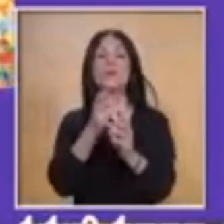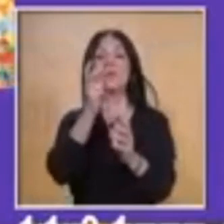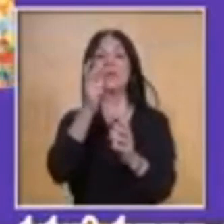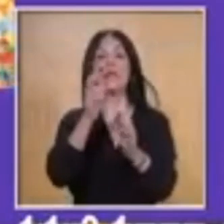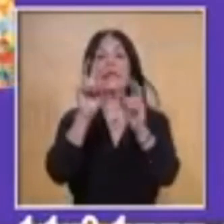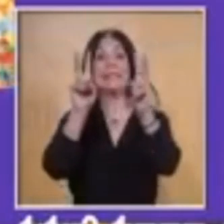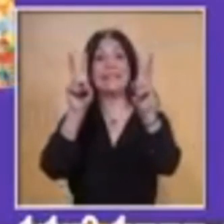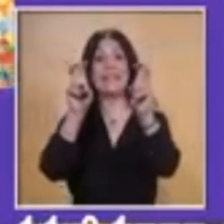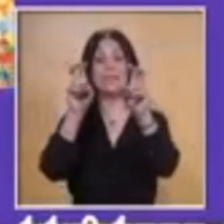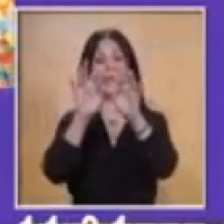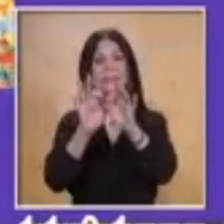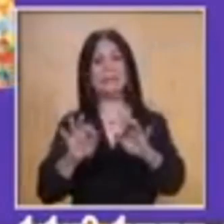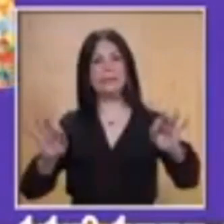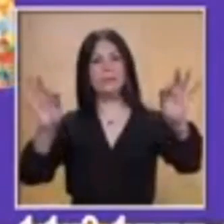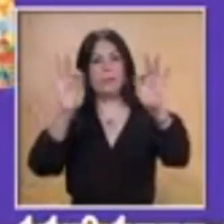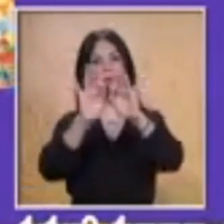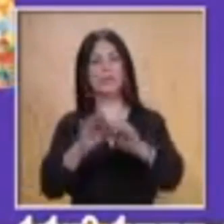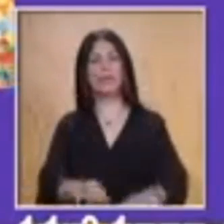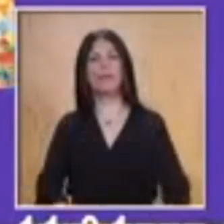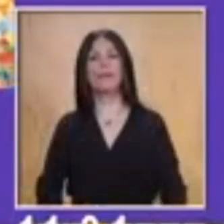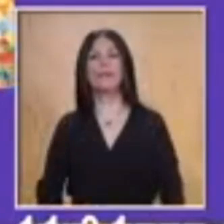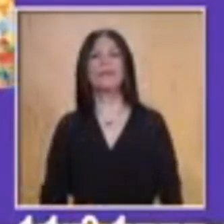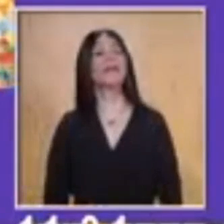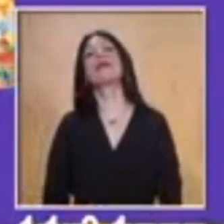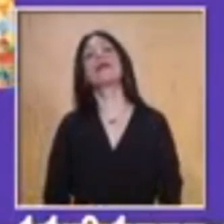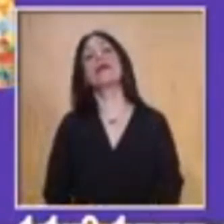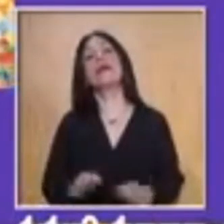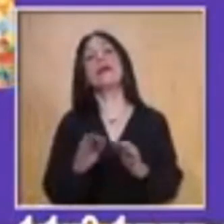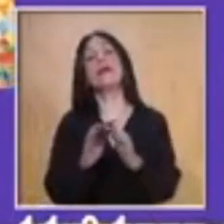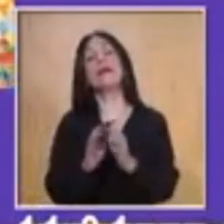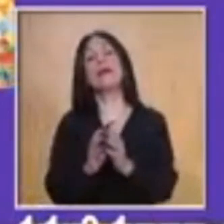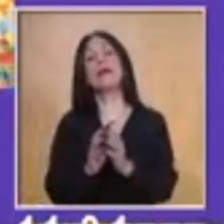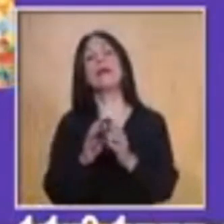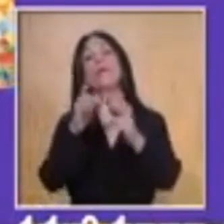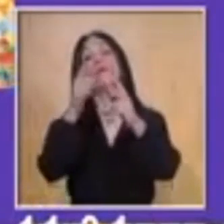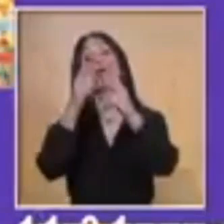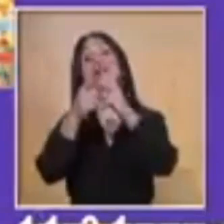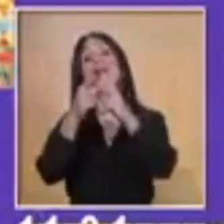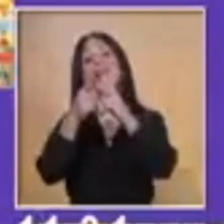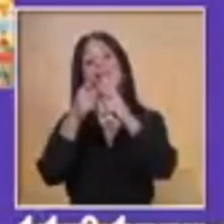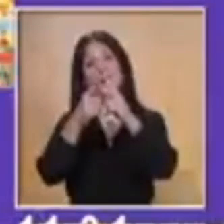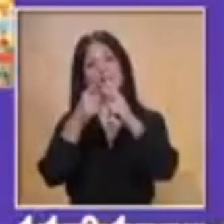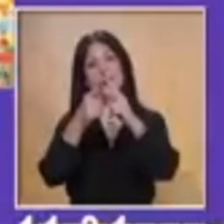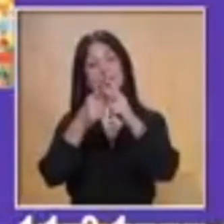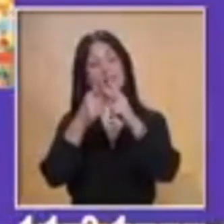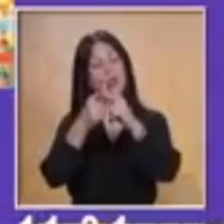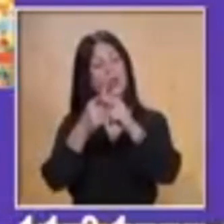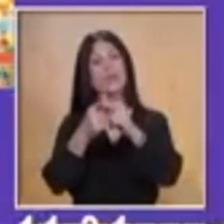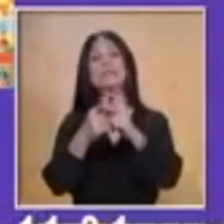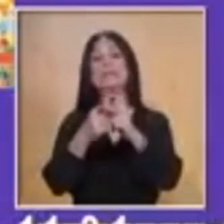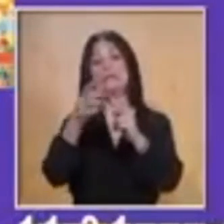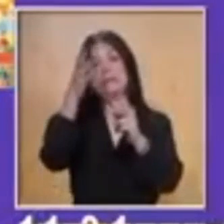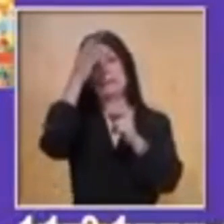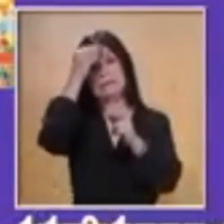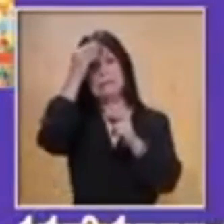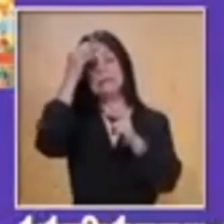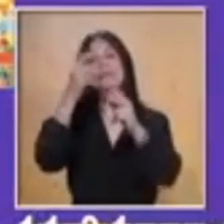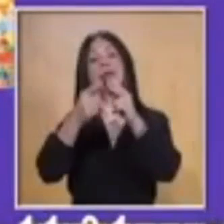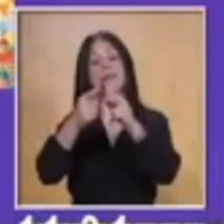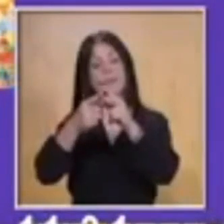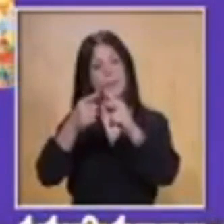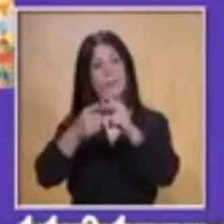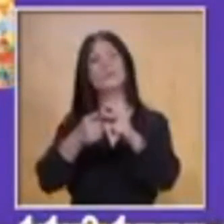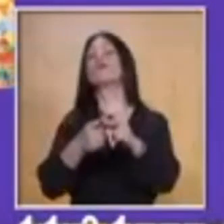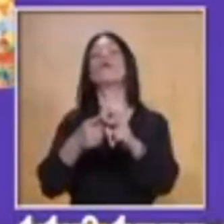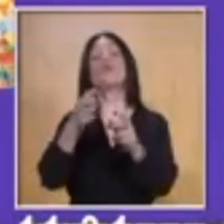importante donde se va a resaltar la importancia de la división en los dos grados de tercero y cuarto